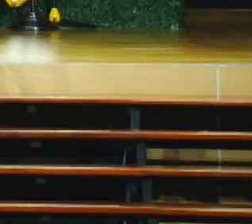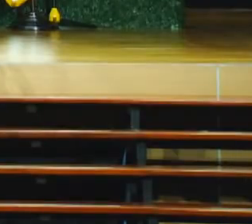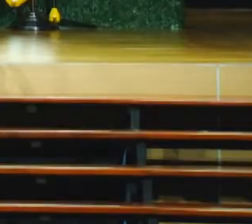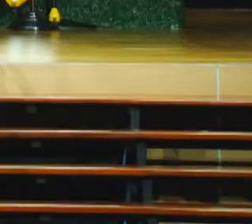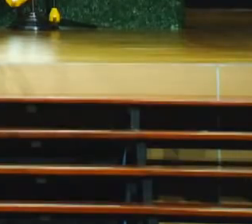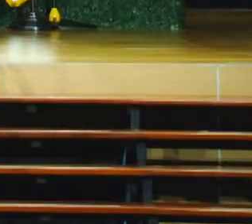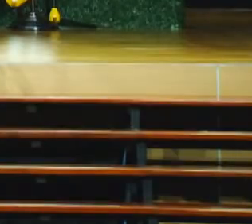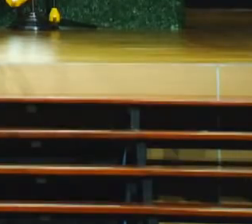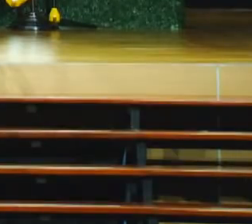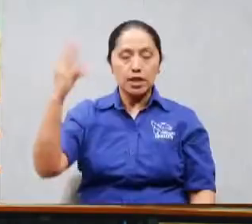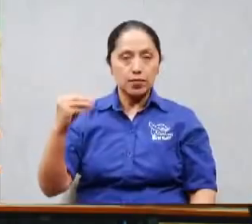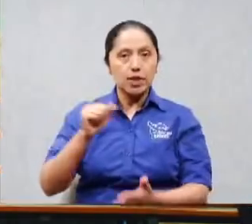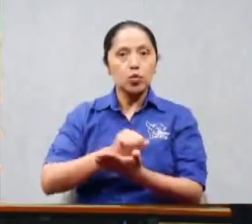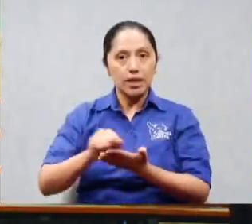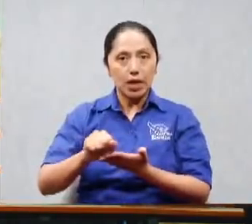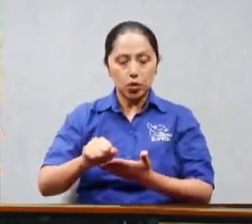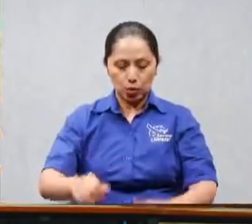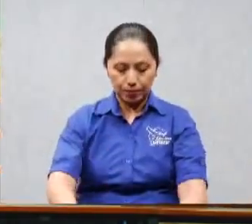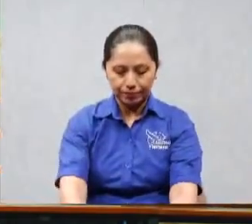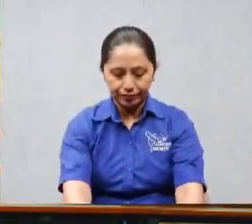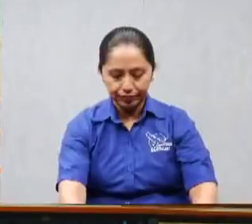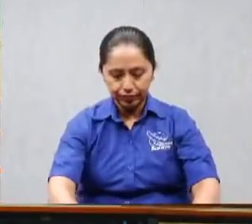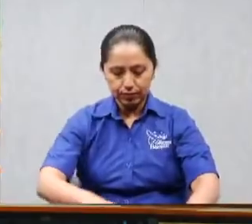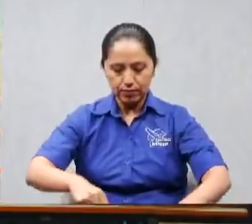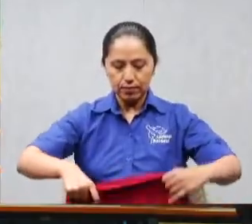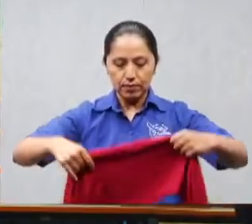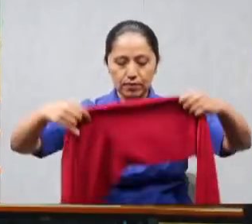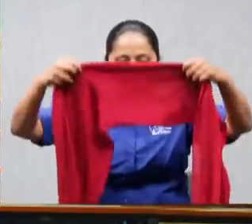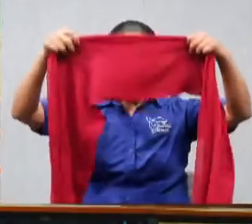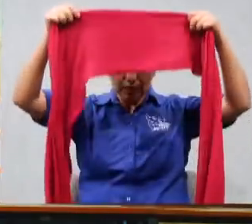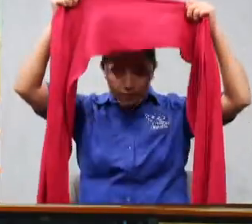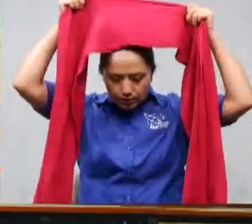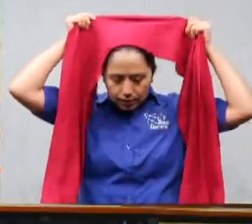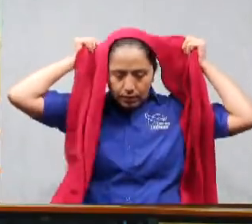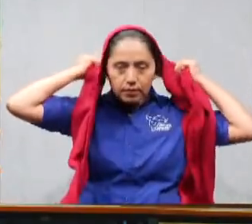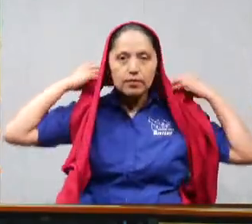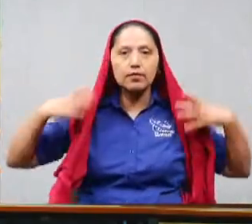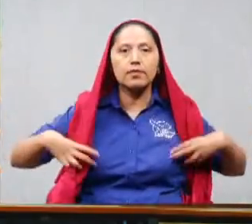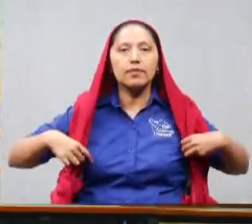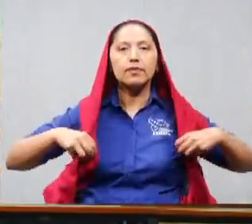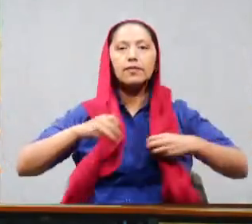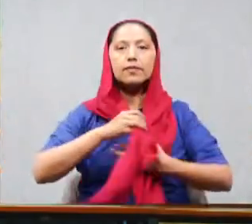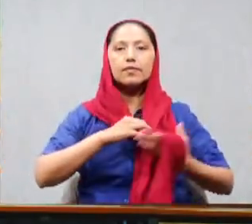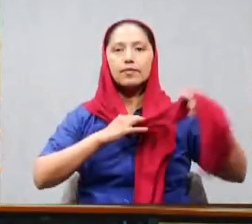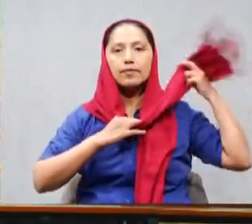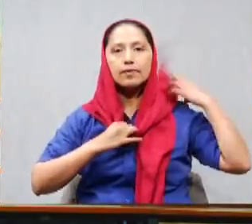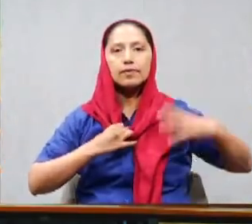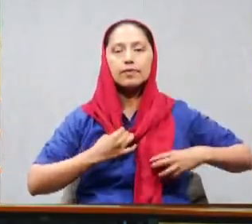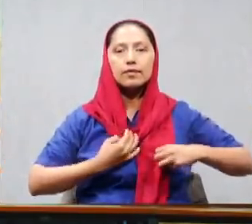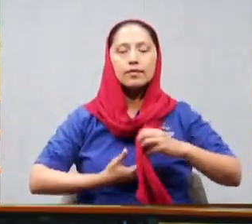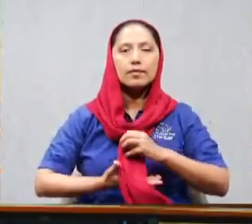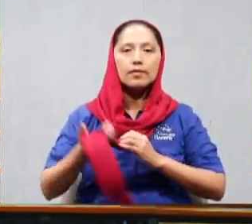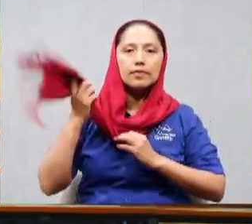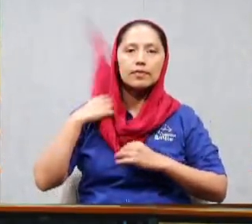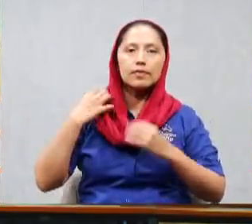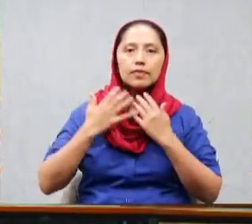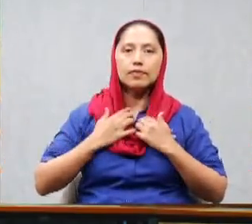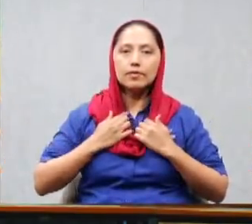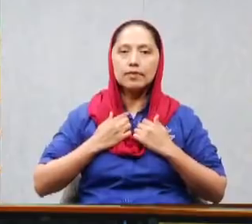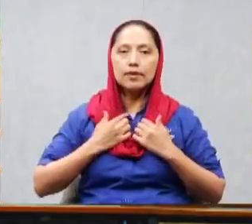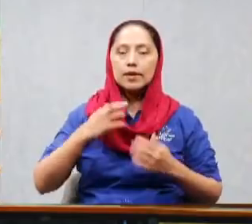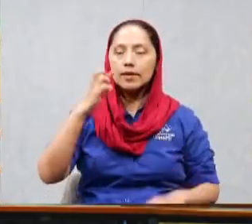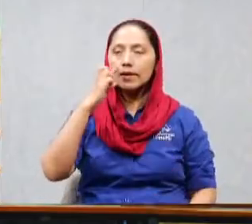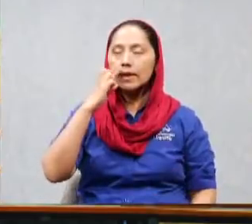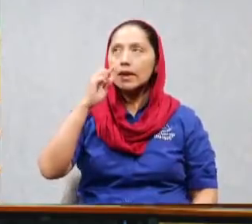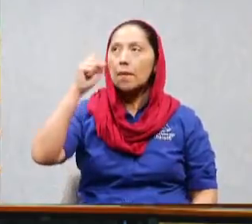por el Espíritu Santo. Padre, en el nombre de Jesús estamos delante de ti con mucha necesidad de oír de